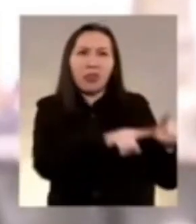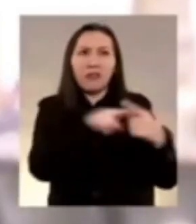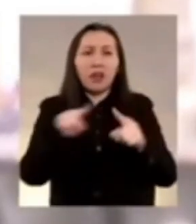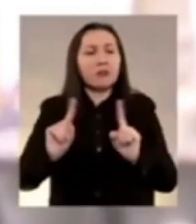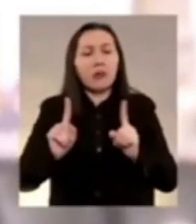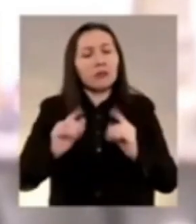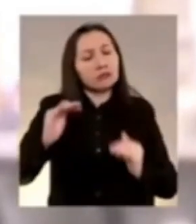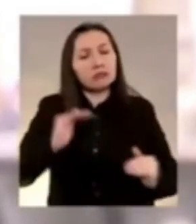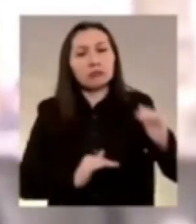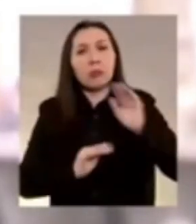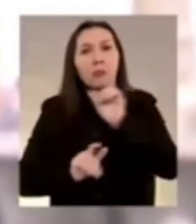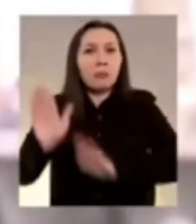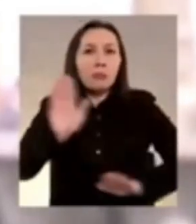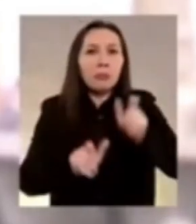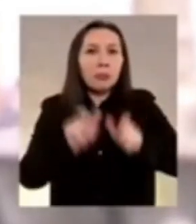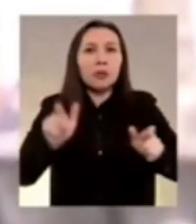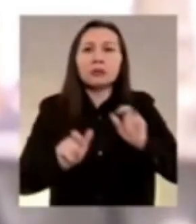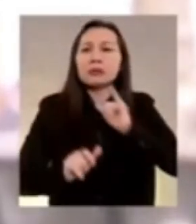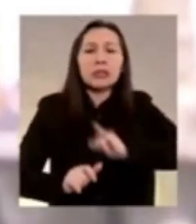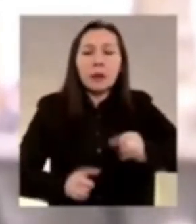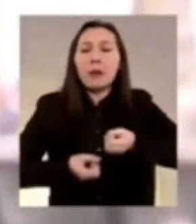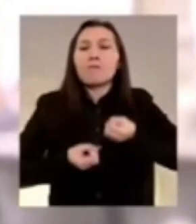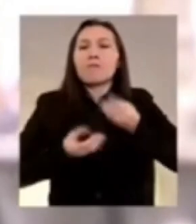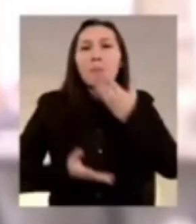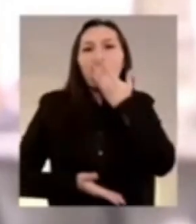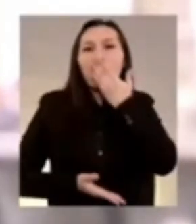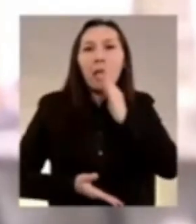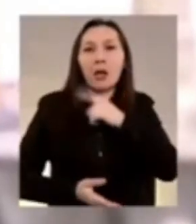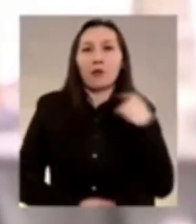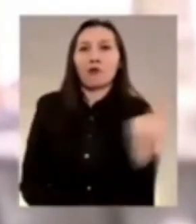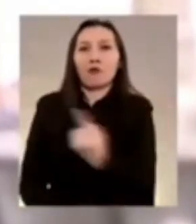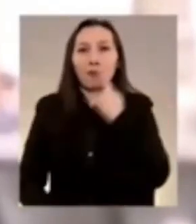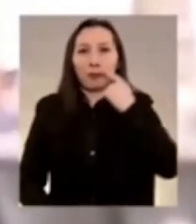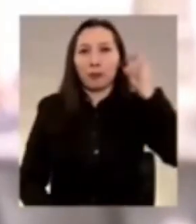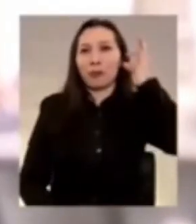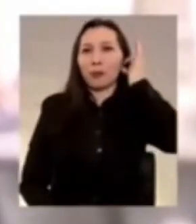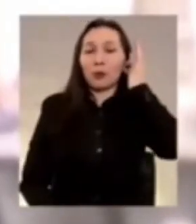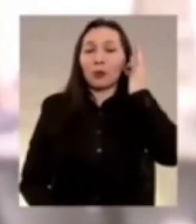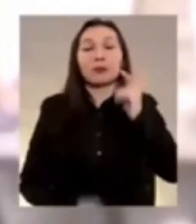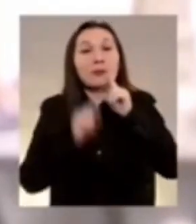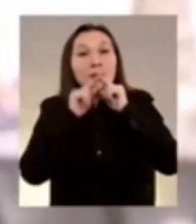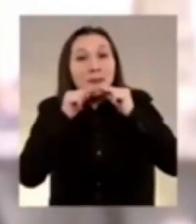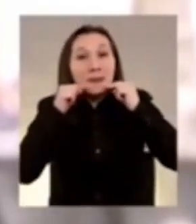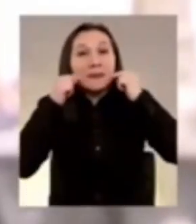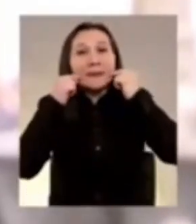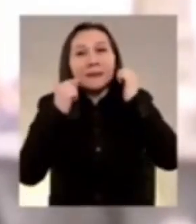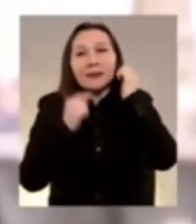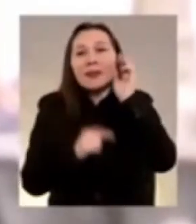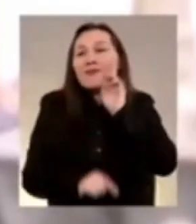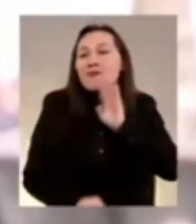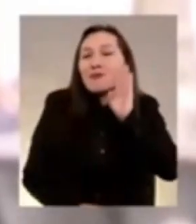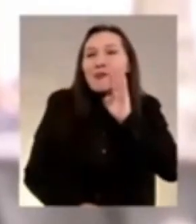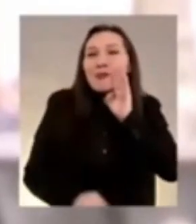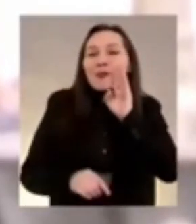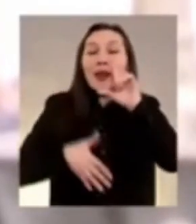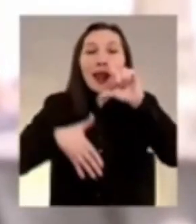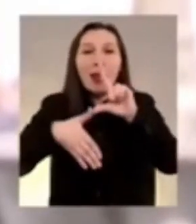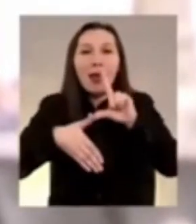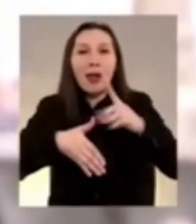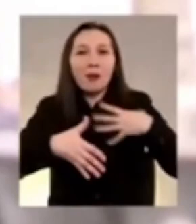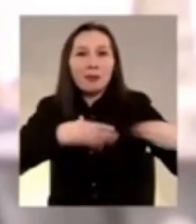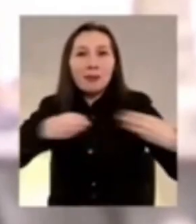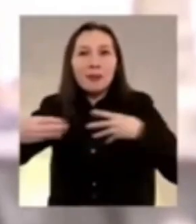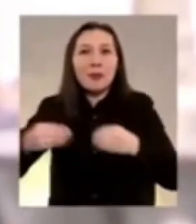sale siempre lo mejor de nosotros y nosotras. Y que la sonrisa morena latinoamericana es contagiosa